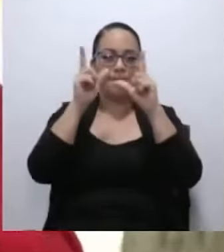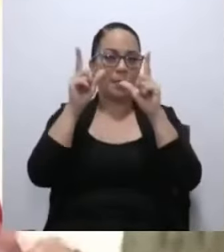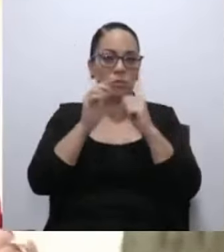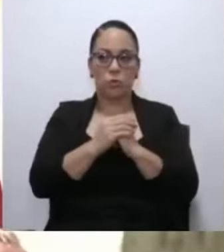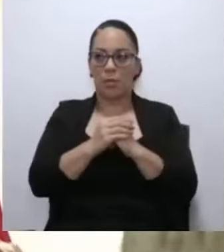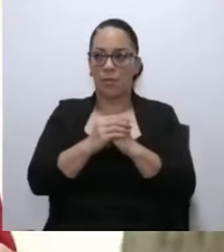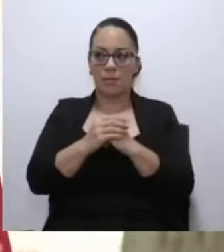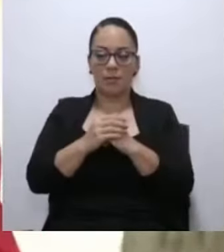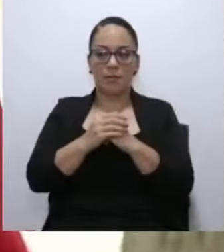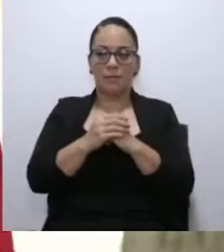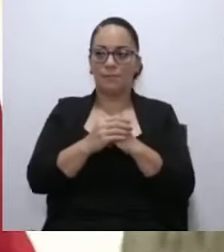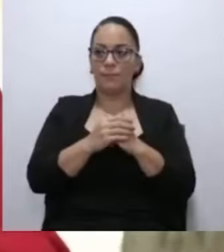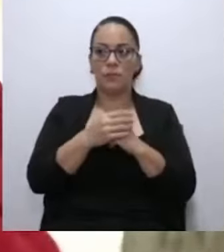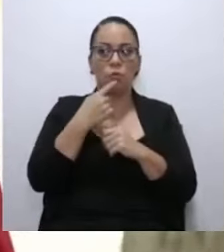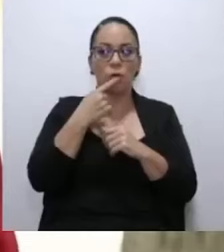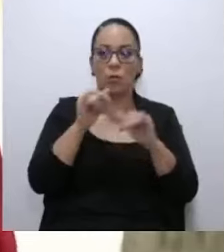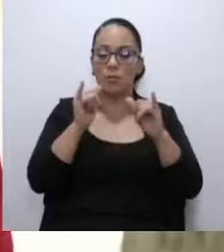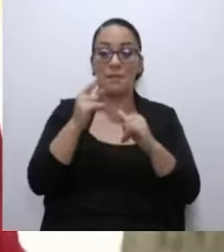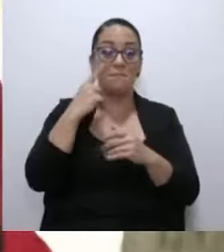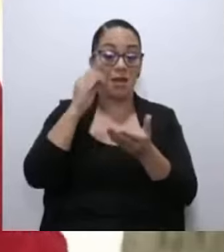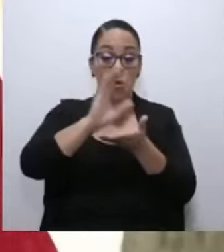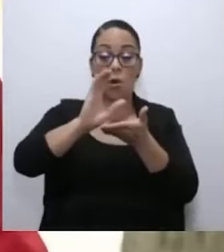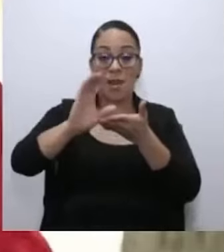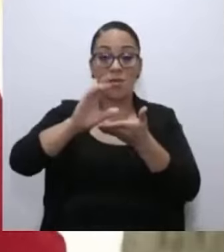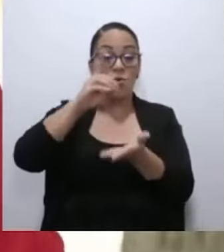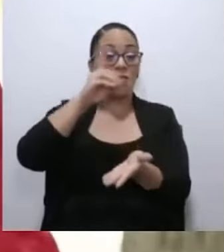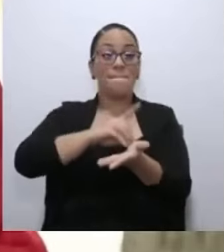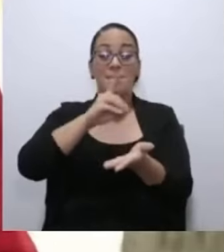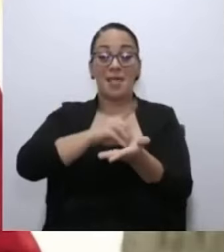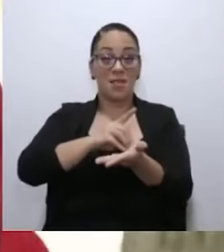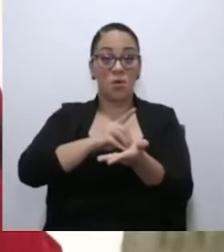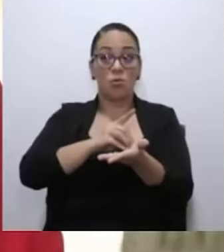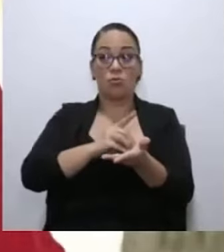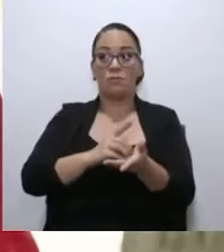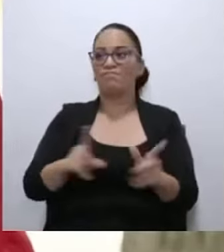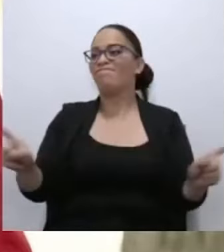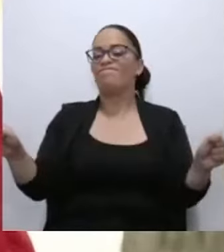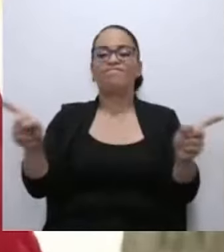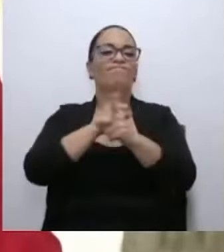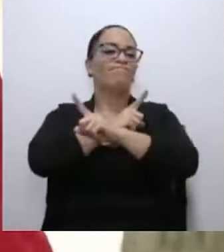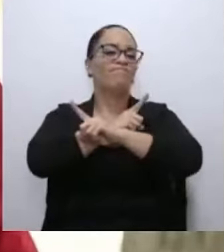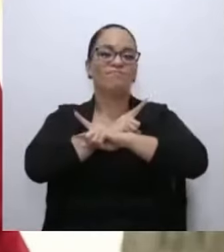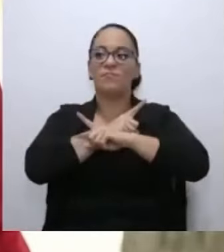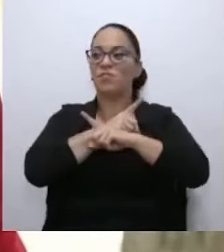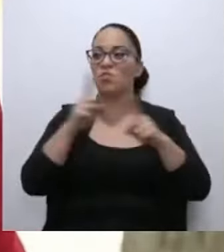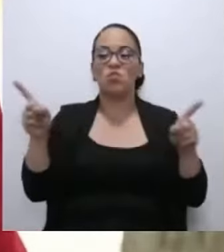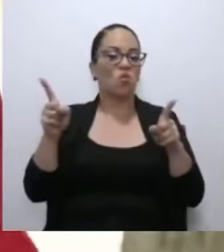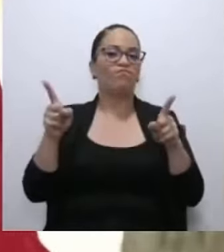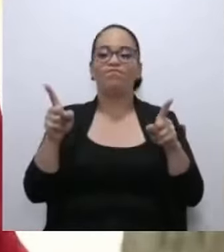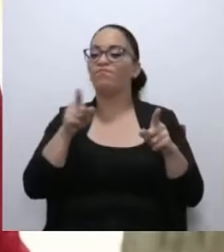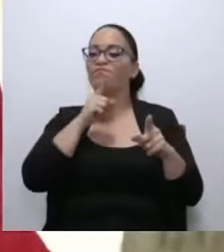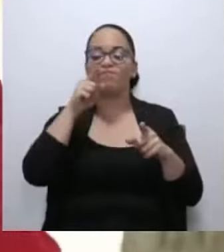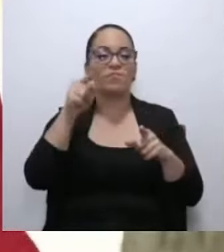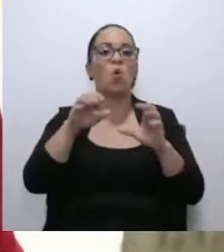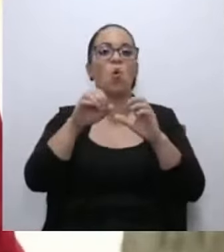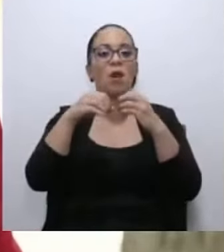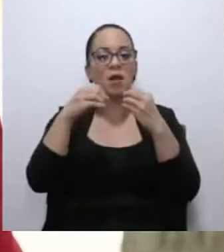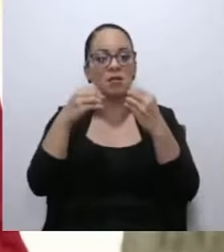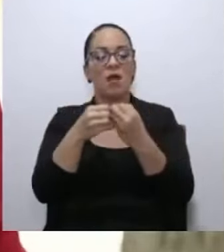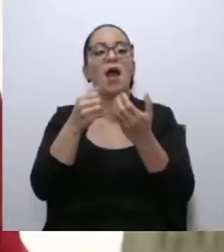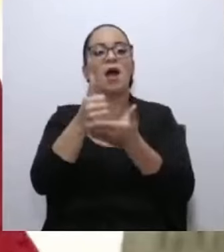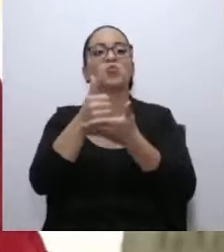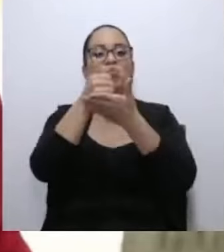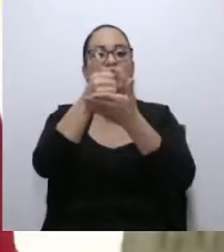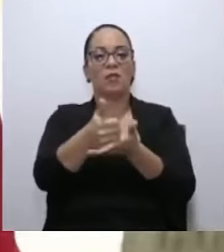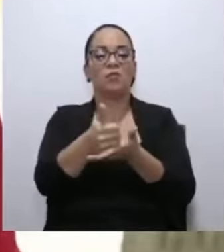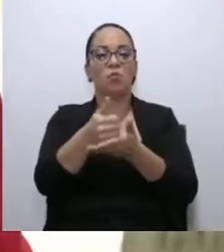digo así, el Colegio de Médicos no es un organismo que esté ayudando en este